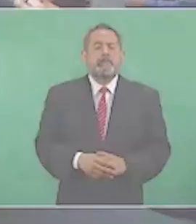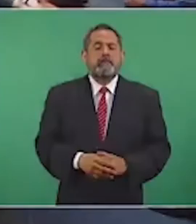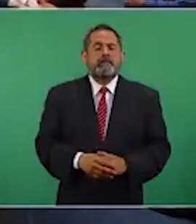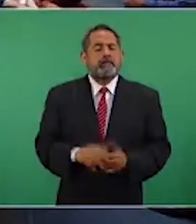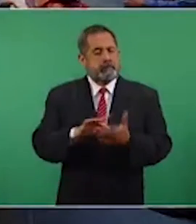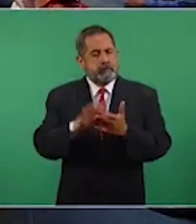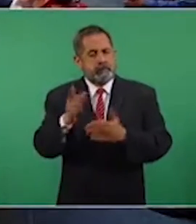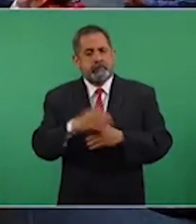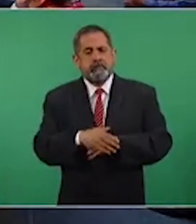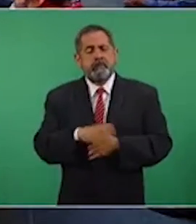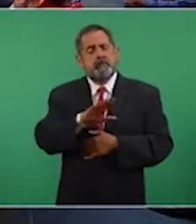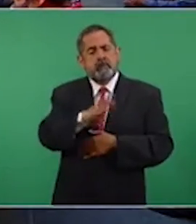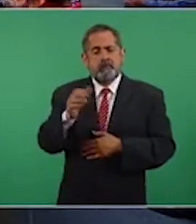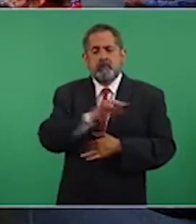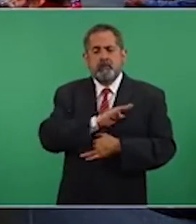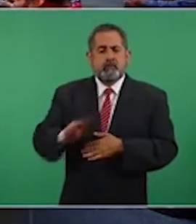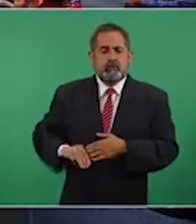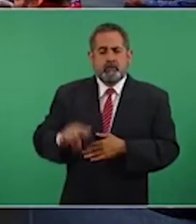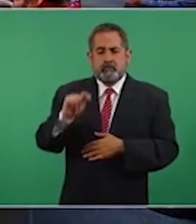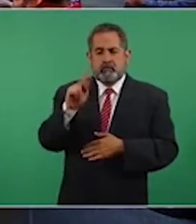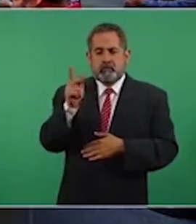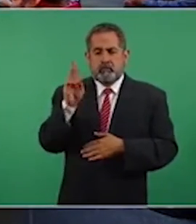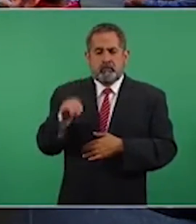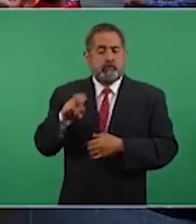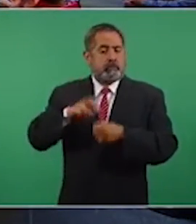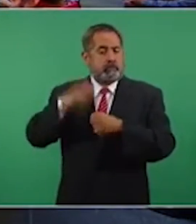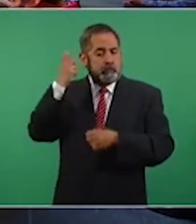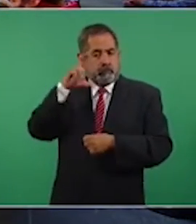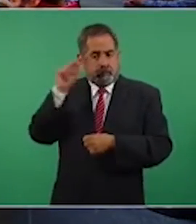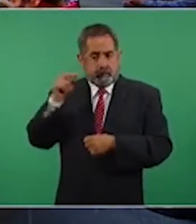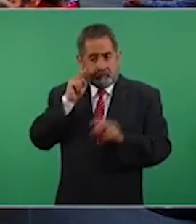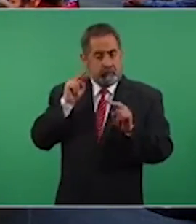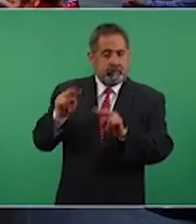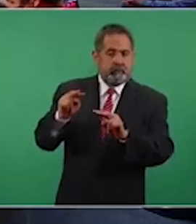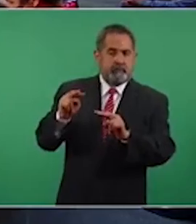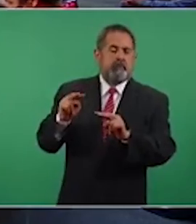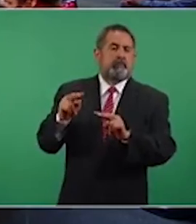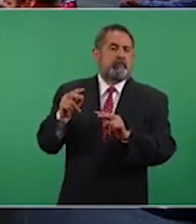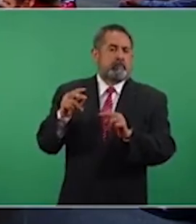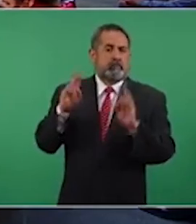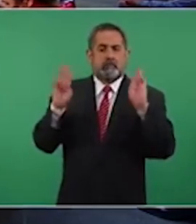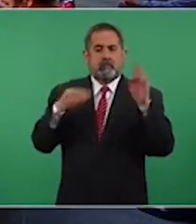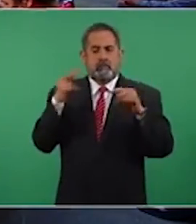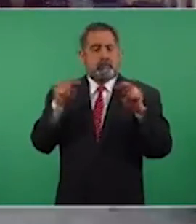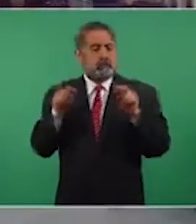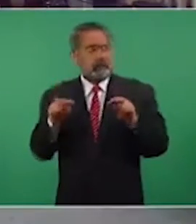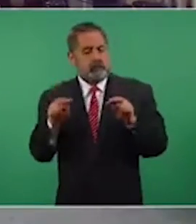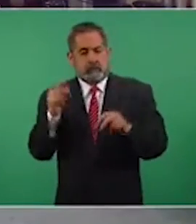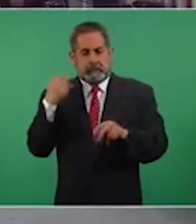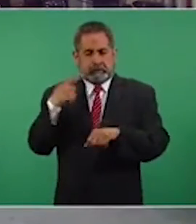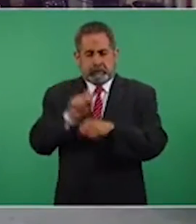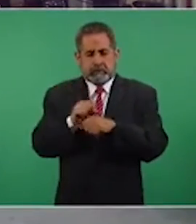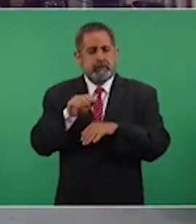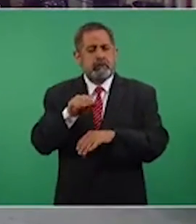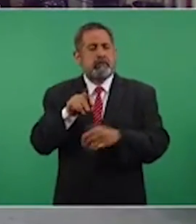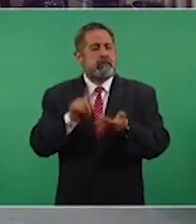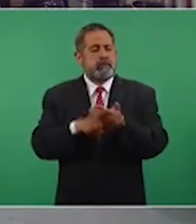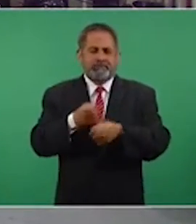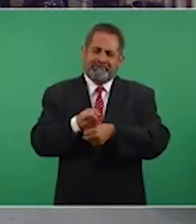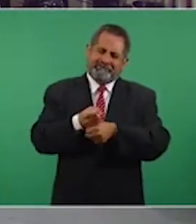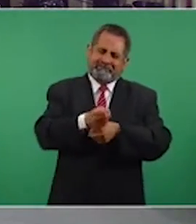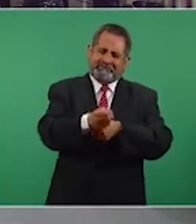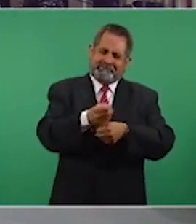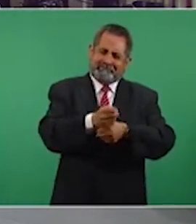El municipio de Tulum, en Quintana Roo, han acaparado los reflectores a nivel nacional y mundial en las últimas semanas fue el caso de brutalidad